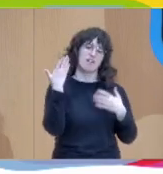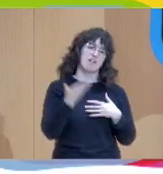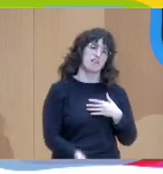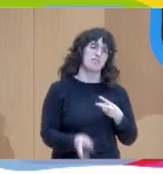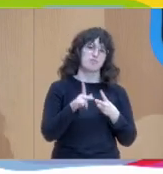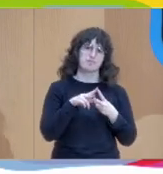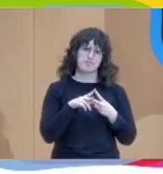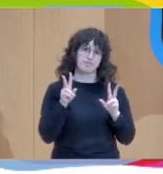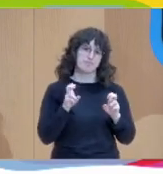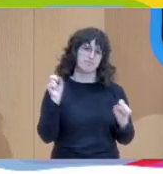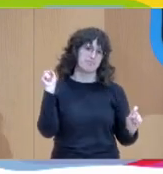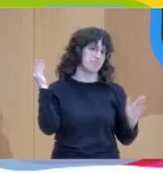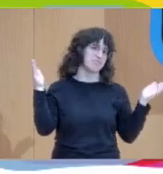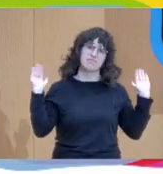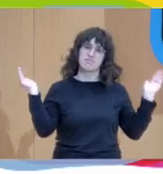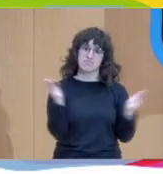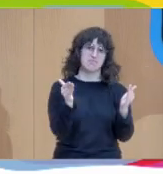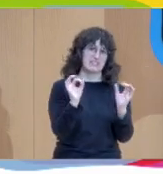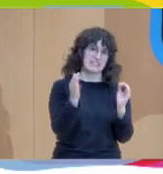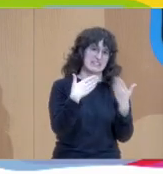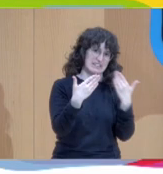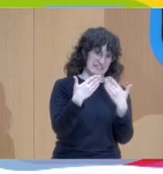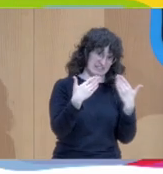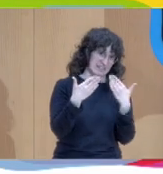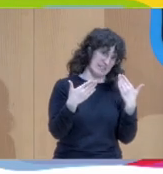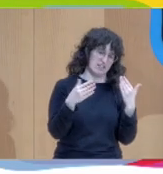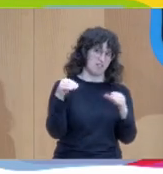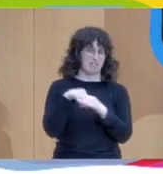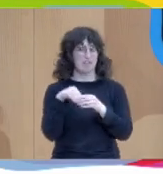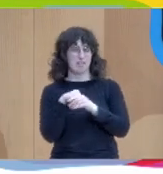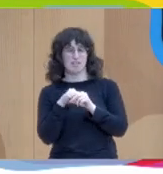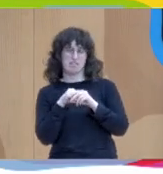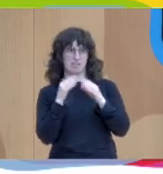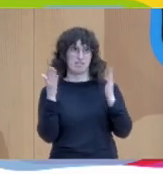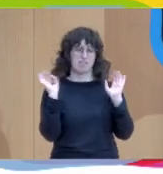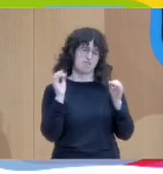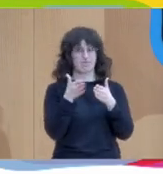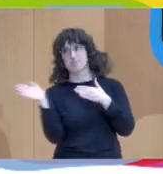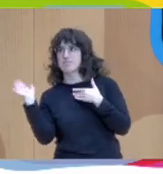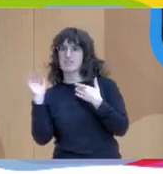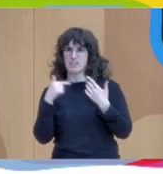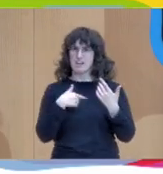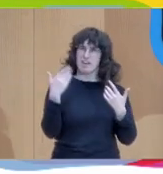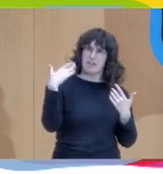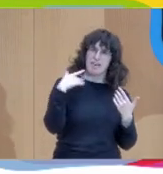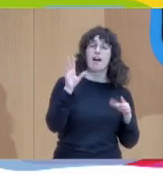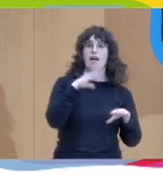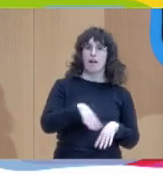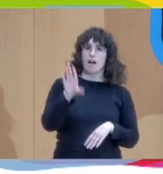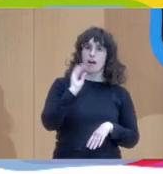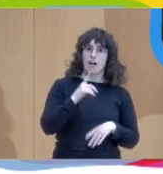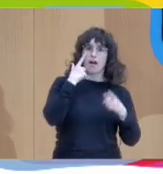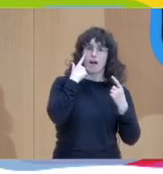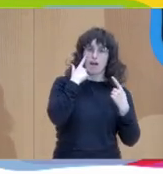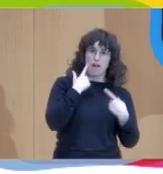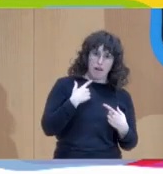en el diálogo y no en el contenido. Y esto, yo lo entendí de verdad un día haciendo una supervisión con mi red, que están por